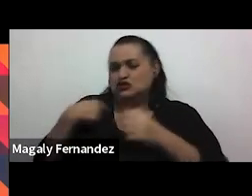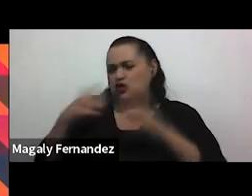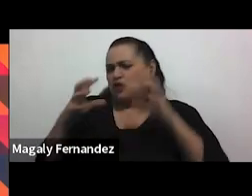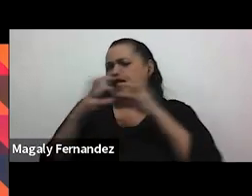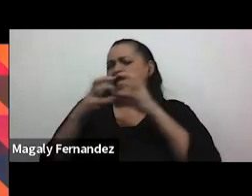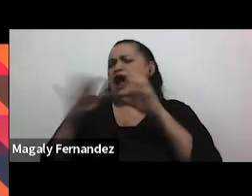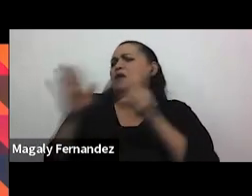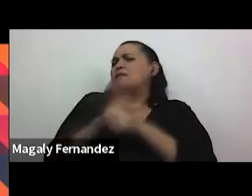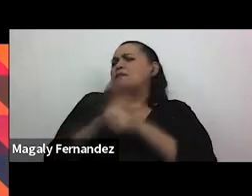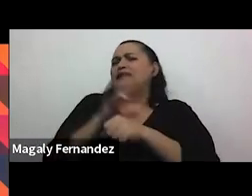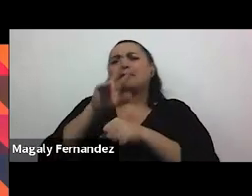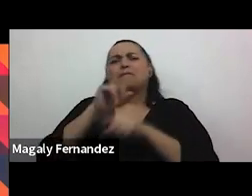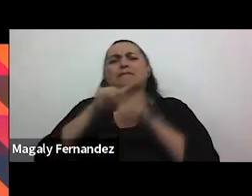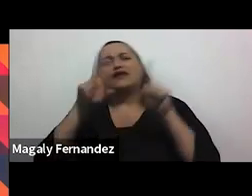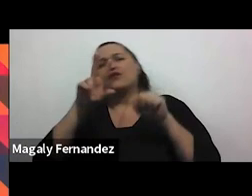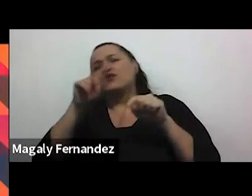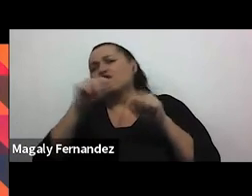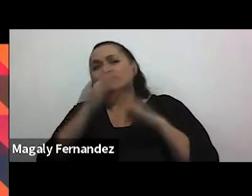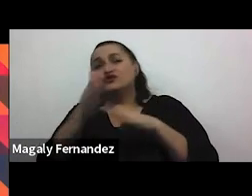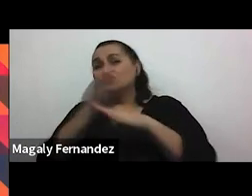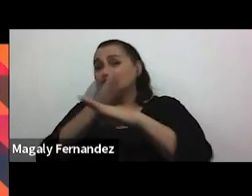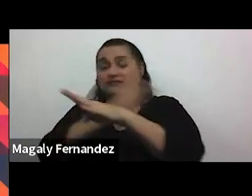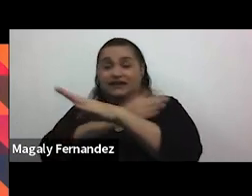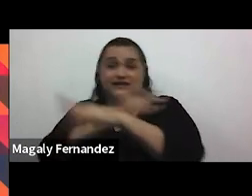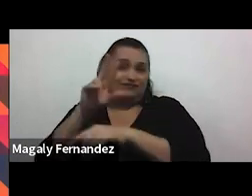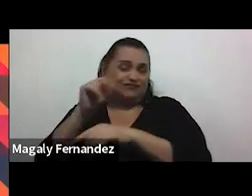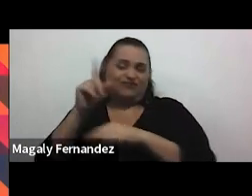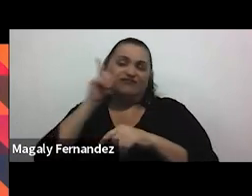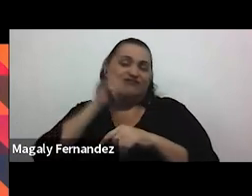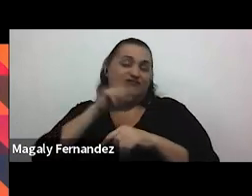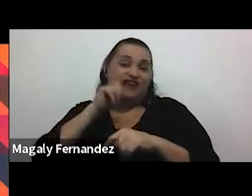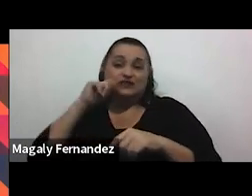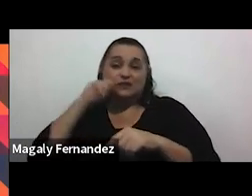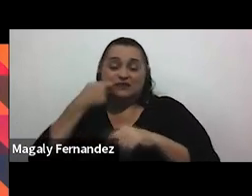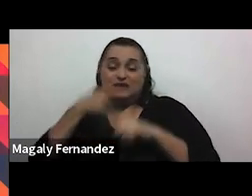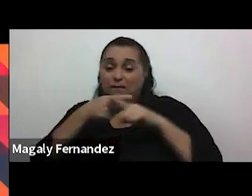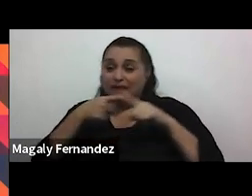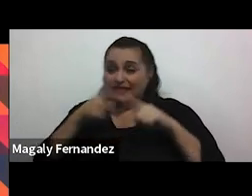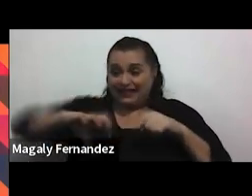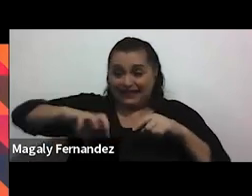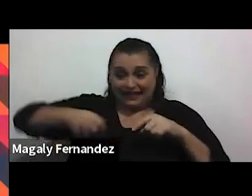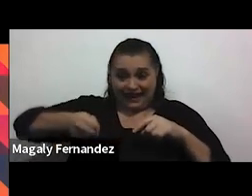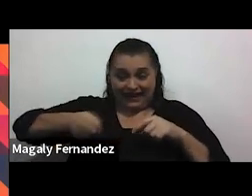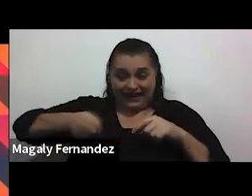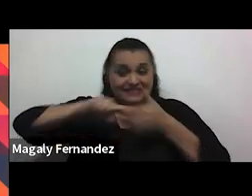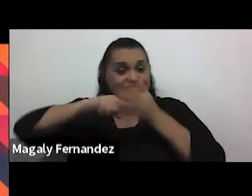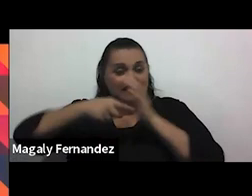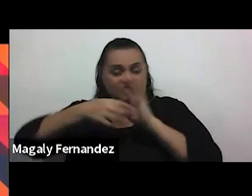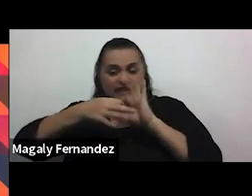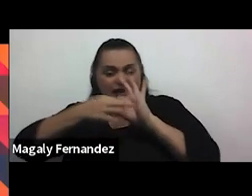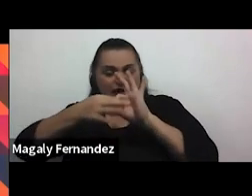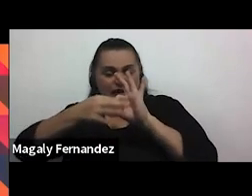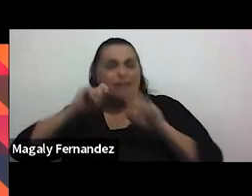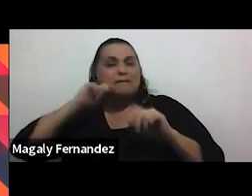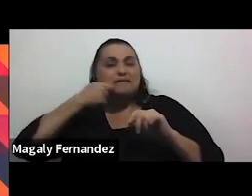pero no os equivoquéis, esto no está tan superado. Porque el falso mito de la media naranja va muy ligado al mito favorito